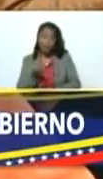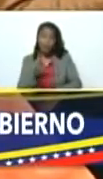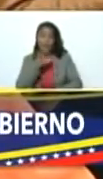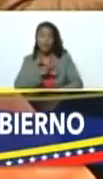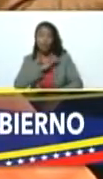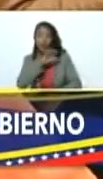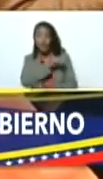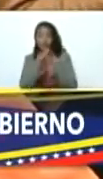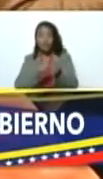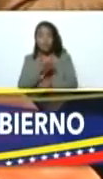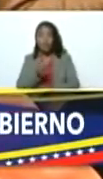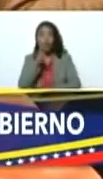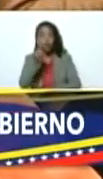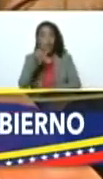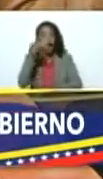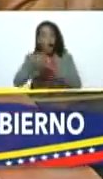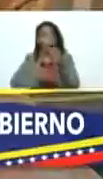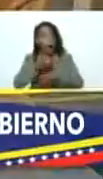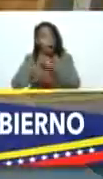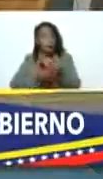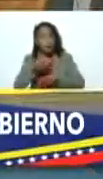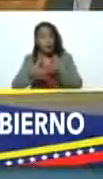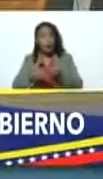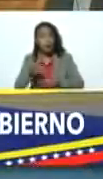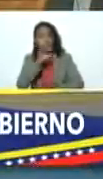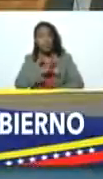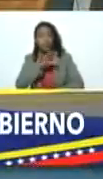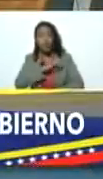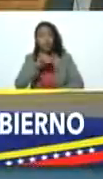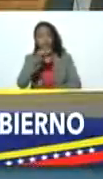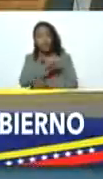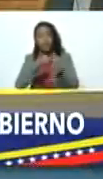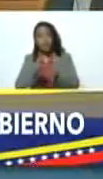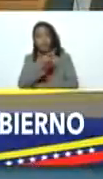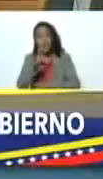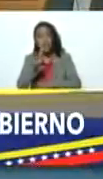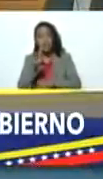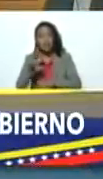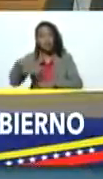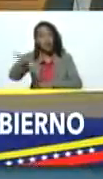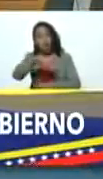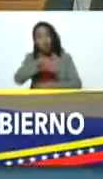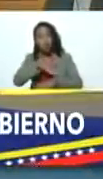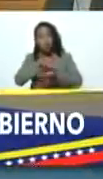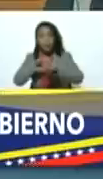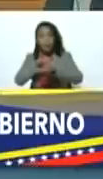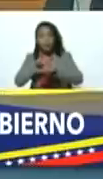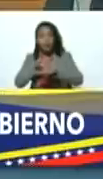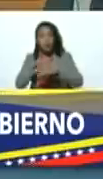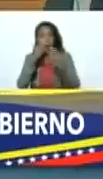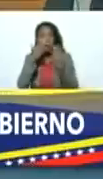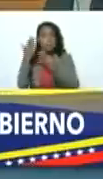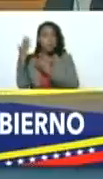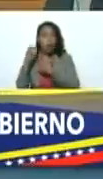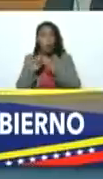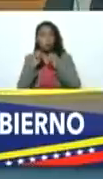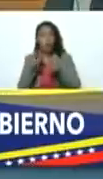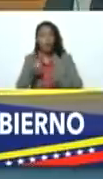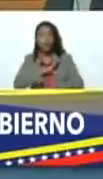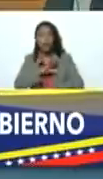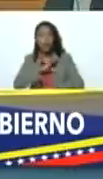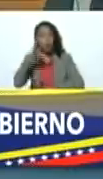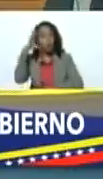vicepresidente yo sé que usted lo hace señores vicepresidentes ministros miren la oportunidad que tenemos el